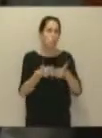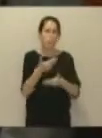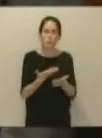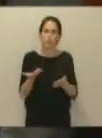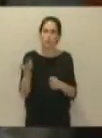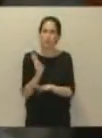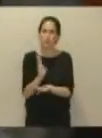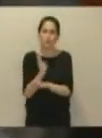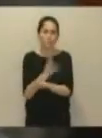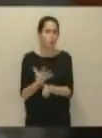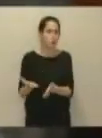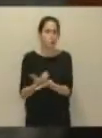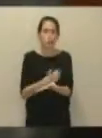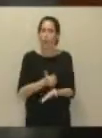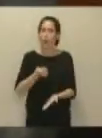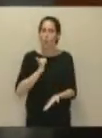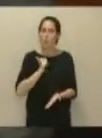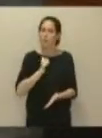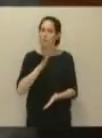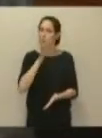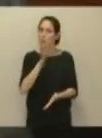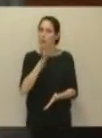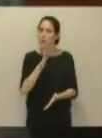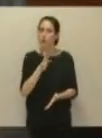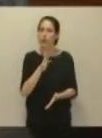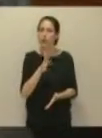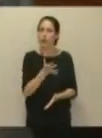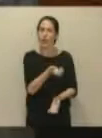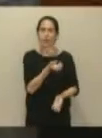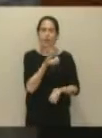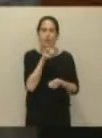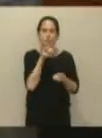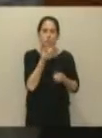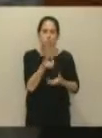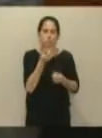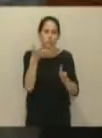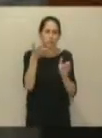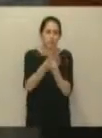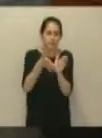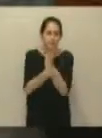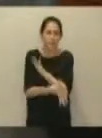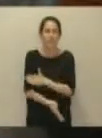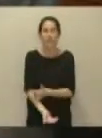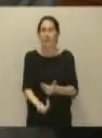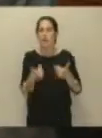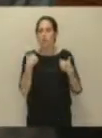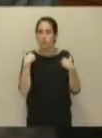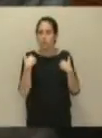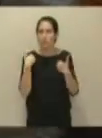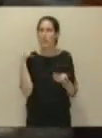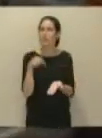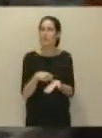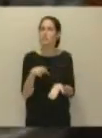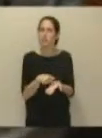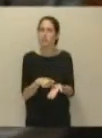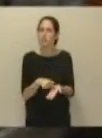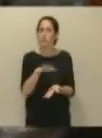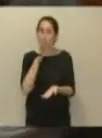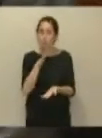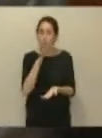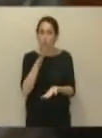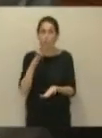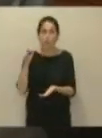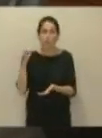parlamentarios que tengamos a nuestra disposición para esa rendición de cuentas y esa exigencia de responsabilidades, porque, pase lo que pase,